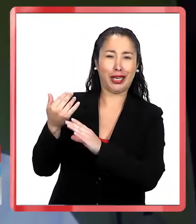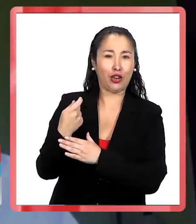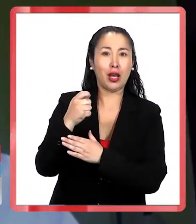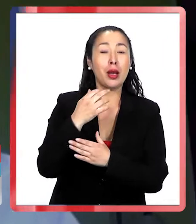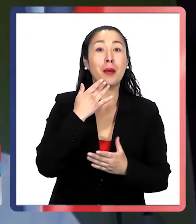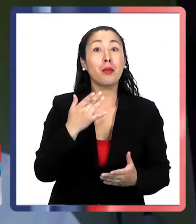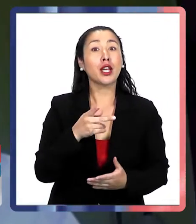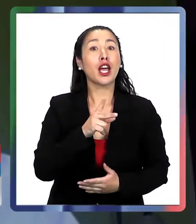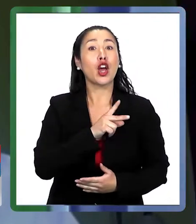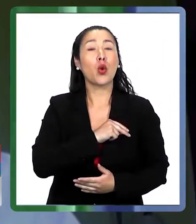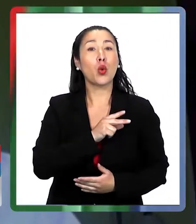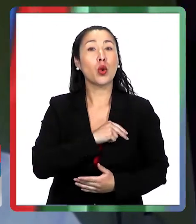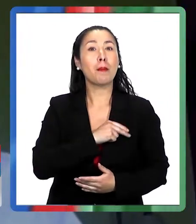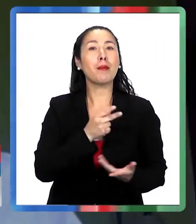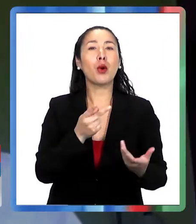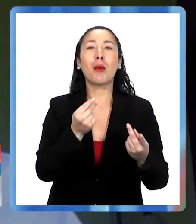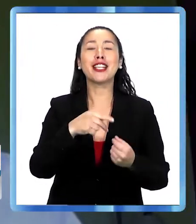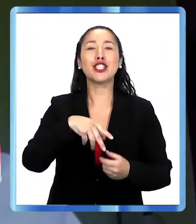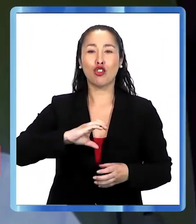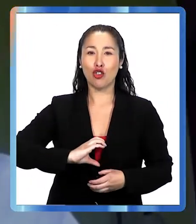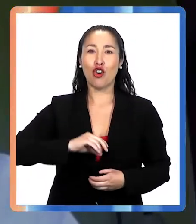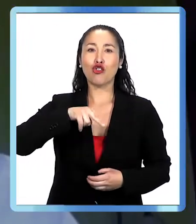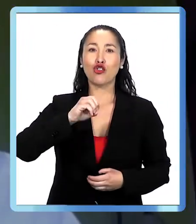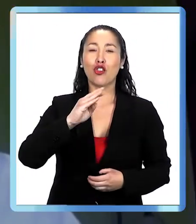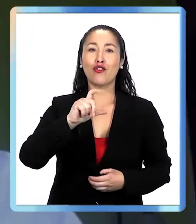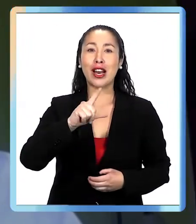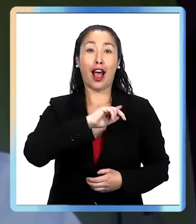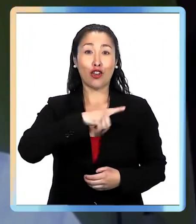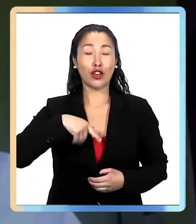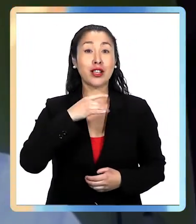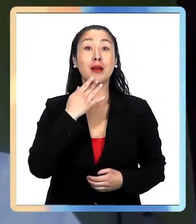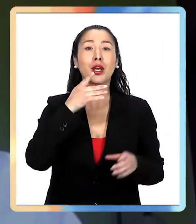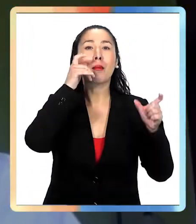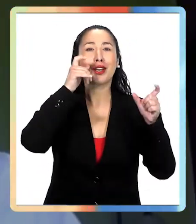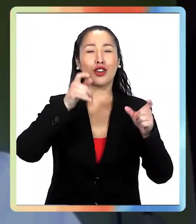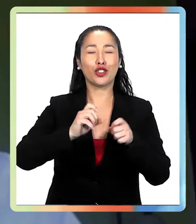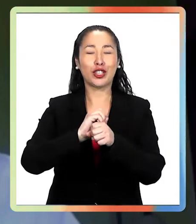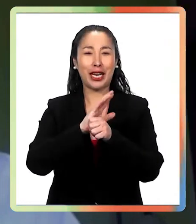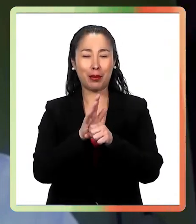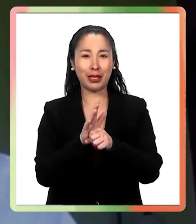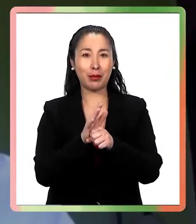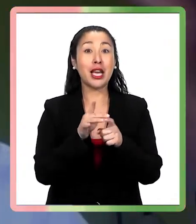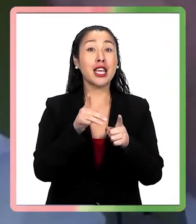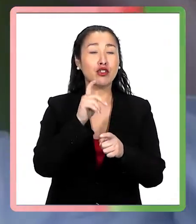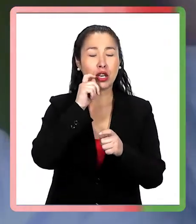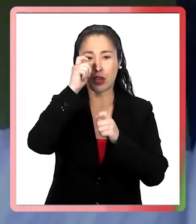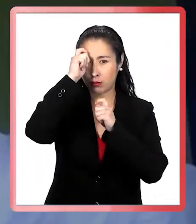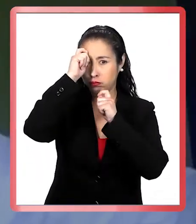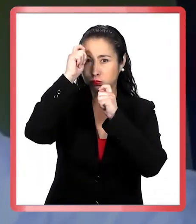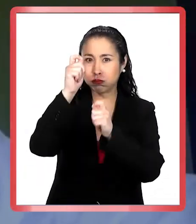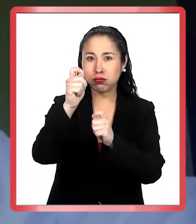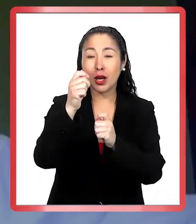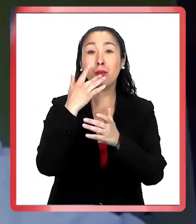y fue increíble porque le dieron un premio del estilo Nobel al gobierno de Chile por el manejo de la pandemia. Hay que